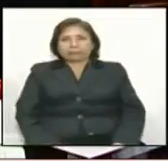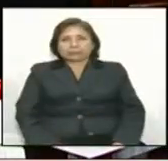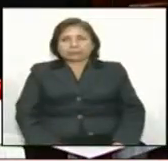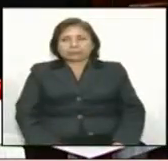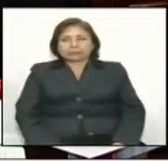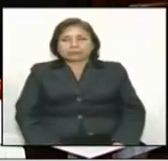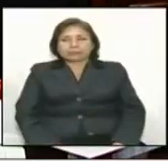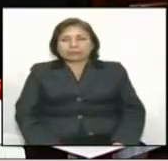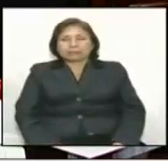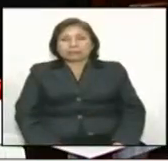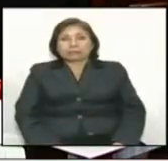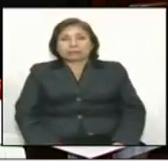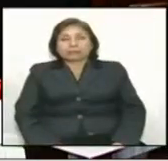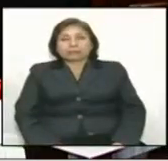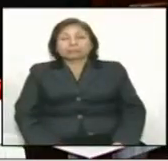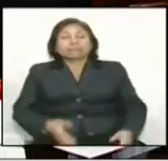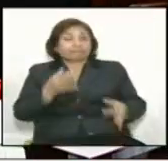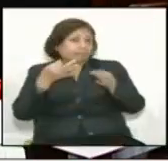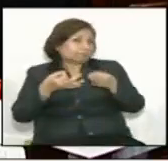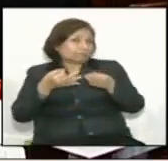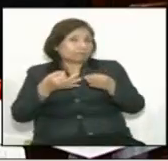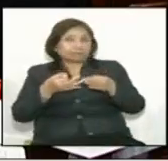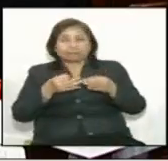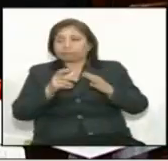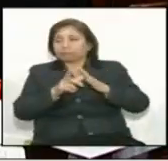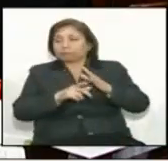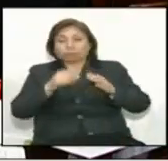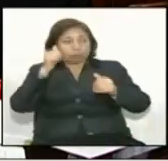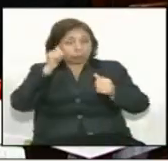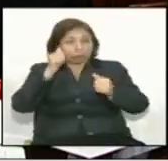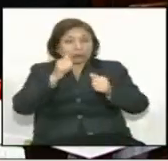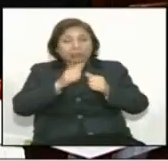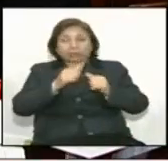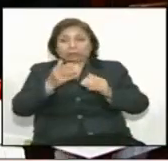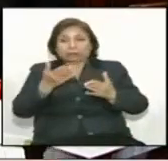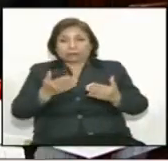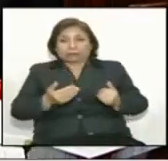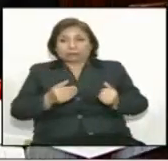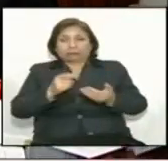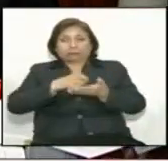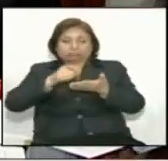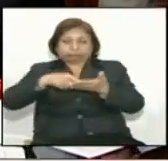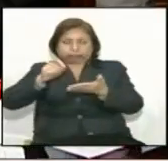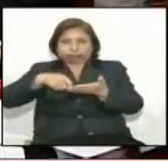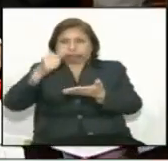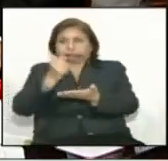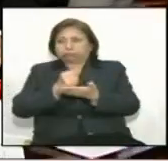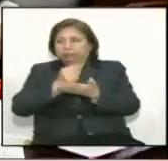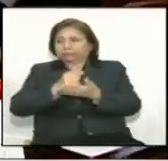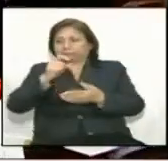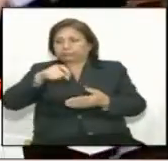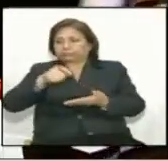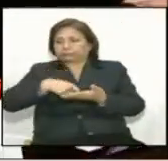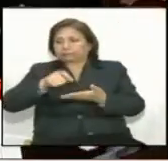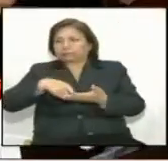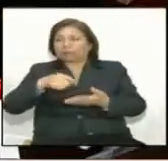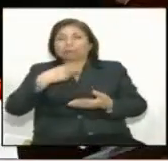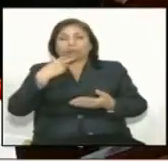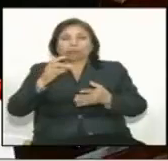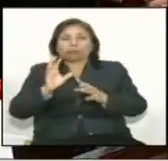Acción Popular y cualquier congresista puede integrar más una lista. Confío en que la mayoría de colegas de Acción Popular